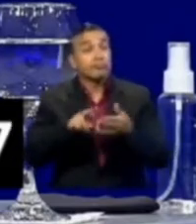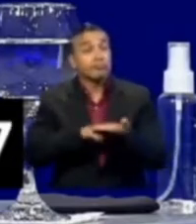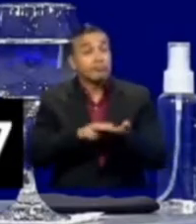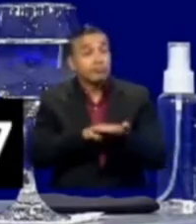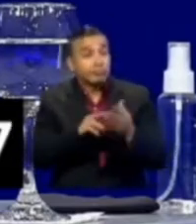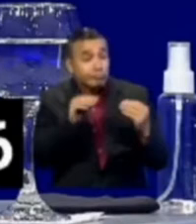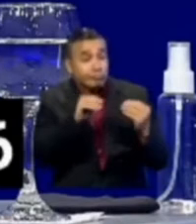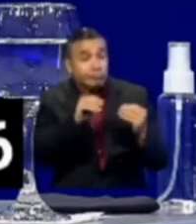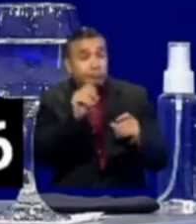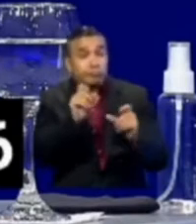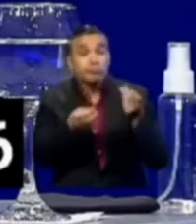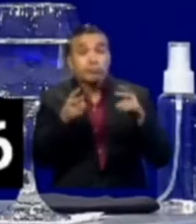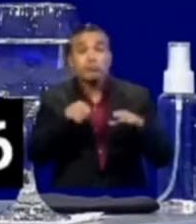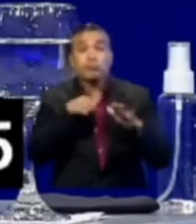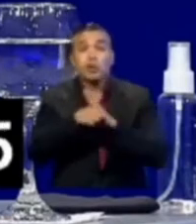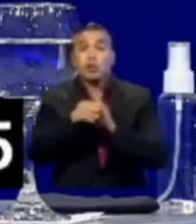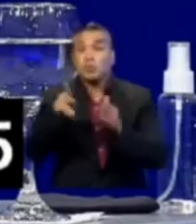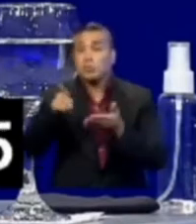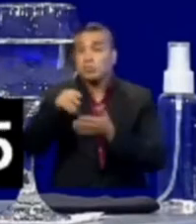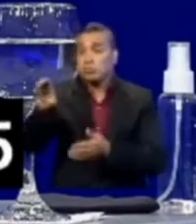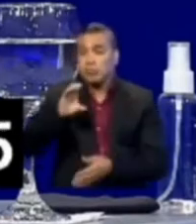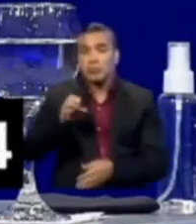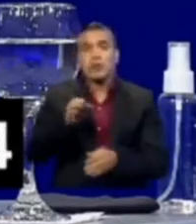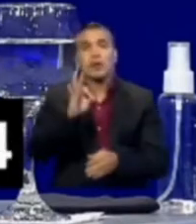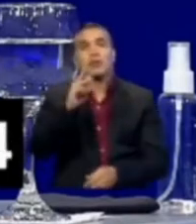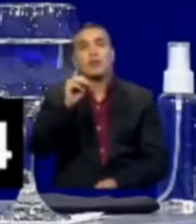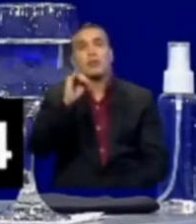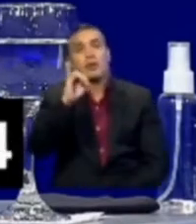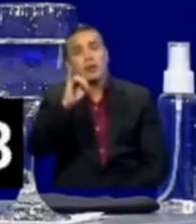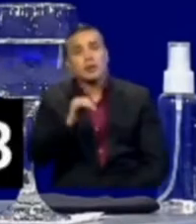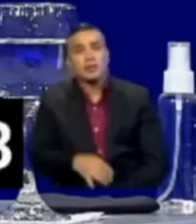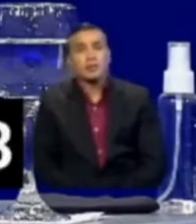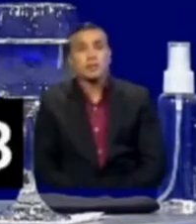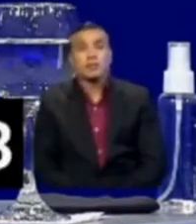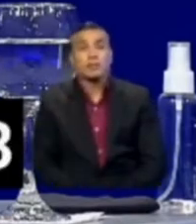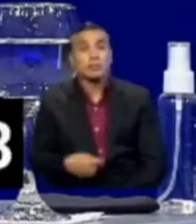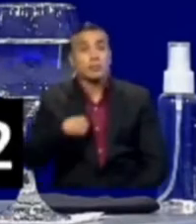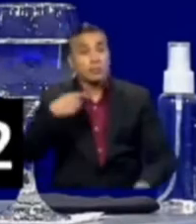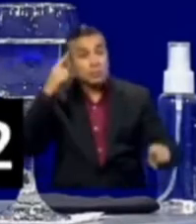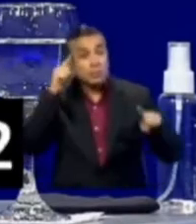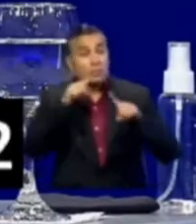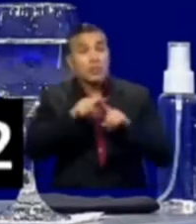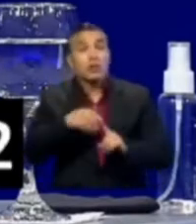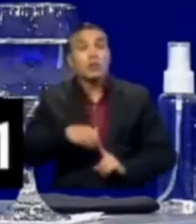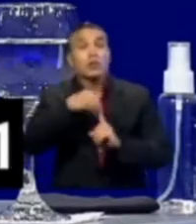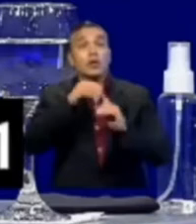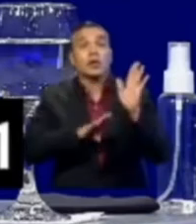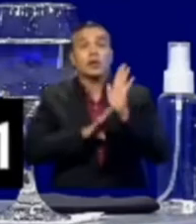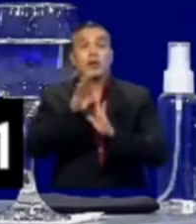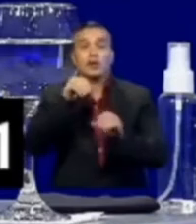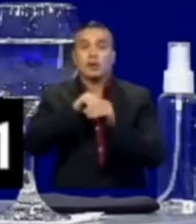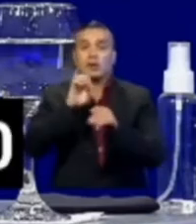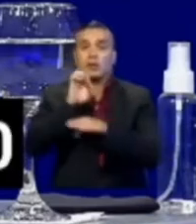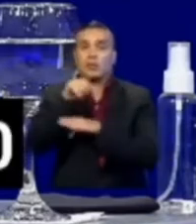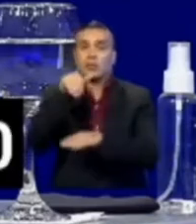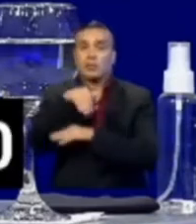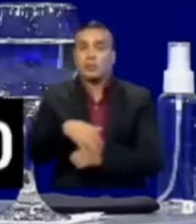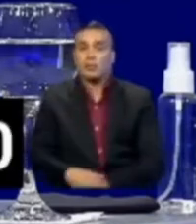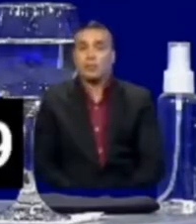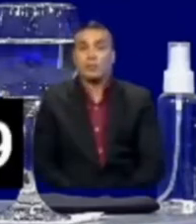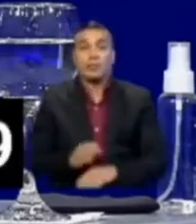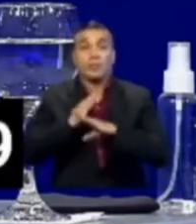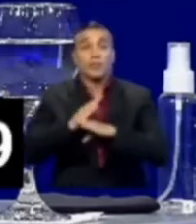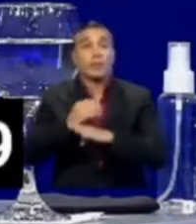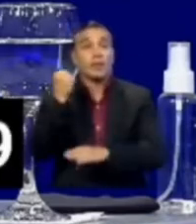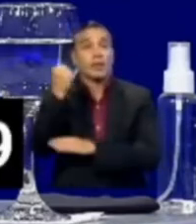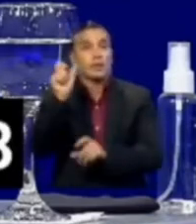También me reuní con los bancos de inversión, con el Fondo Monetario. Acordamos las prioridades de desarrollo para nuestro país. Defender